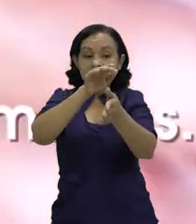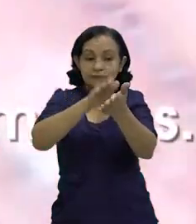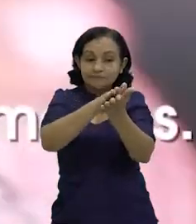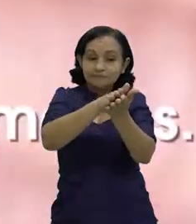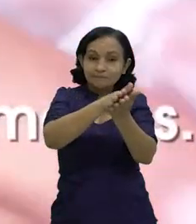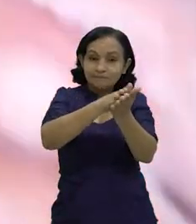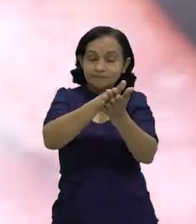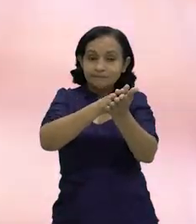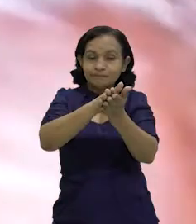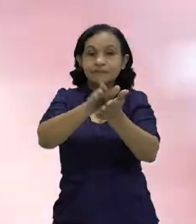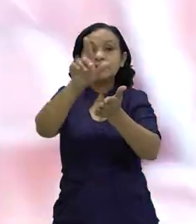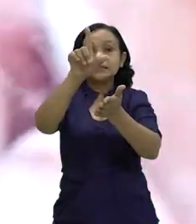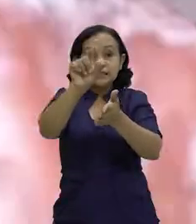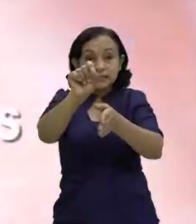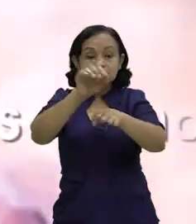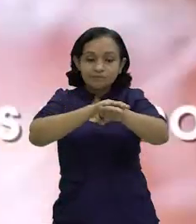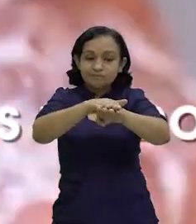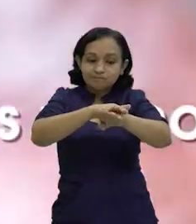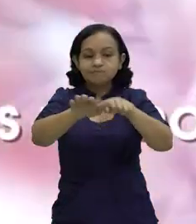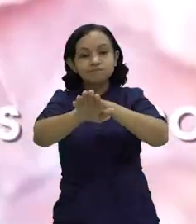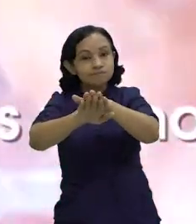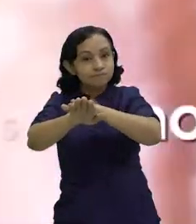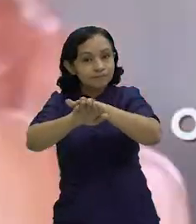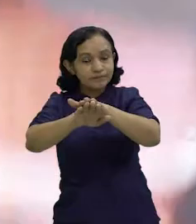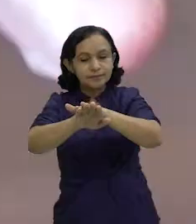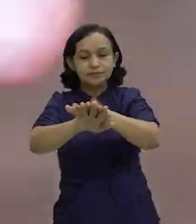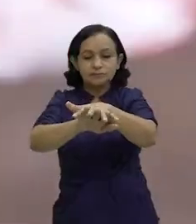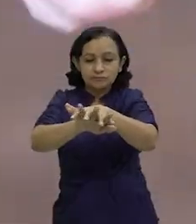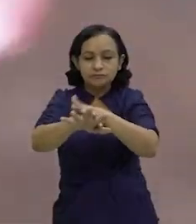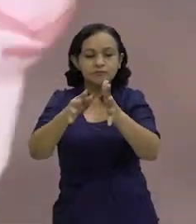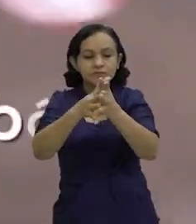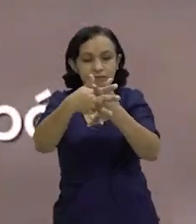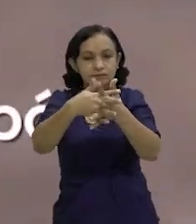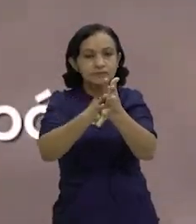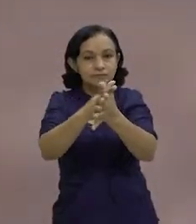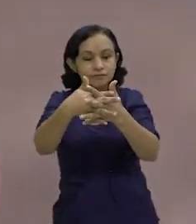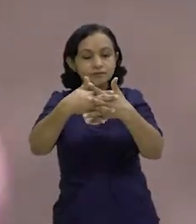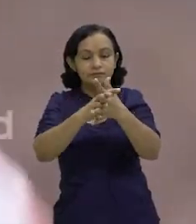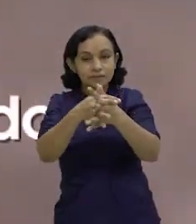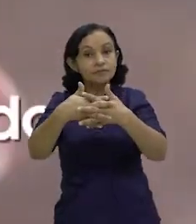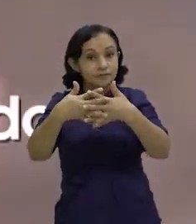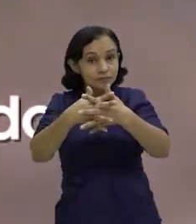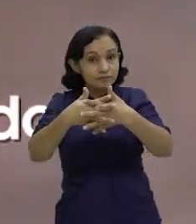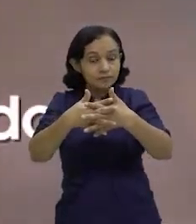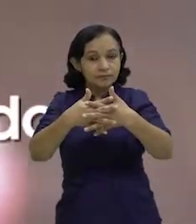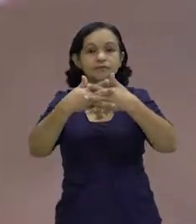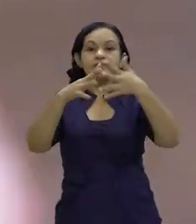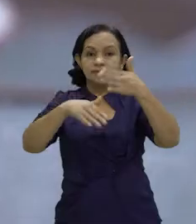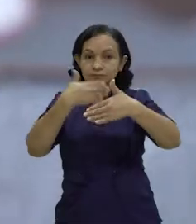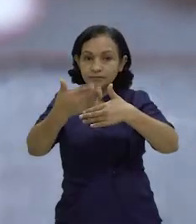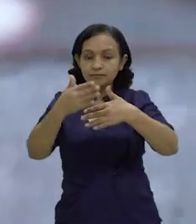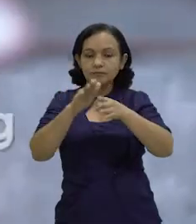la palma de las manos, frota 10 veces el dorso de ambas manos y penetra rozando con el jabón entre los espacios de los dedos. A